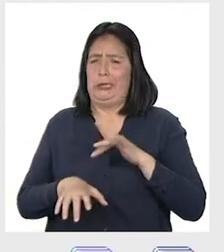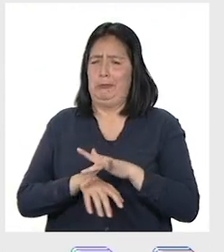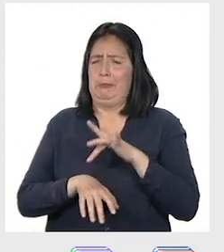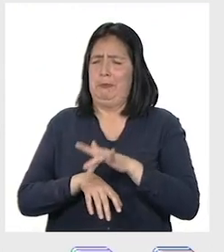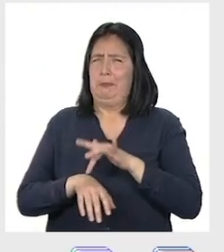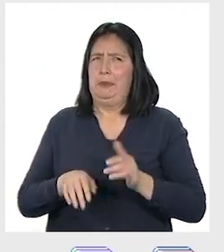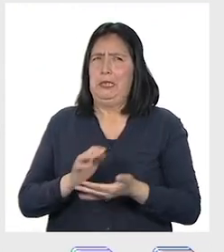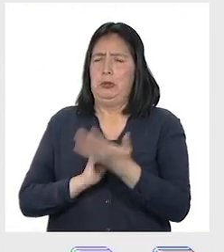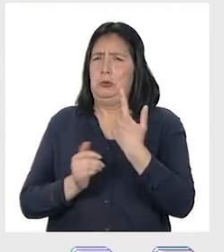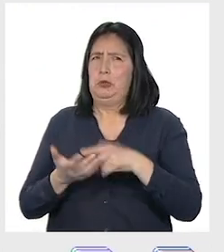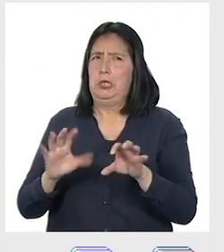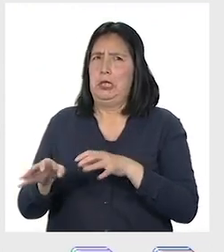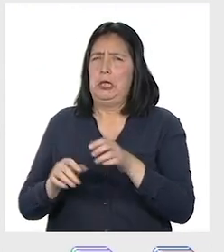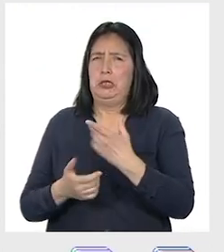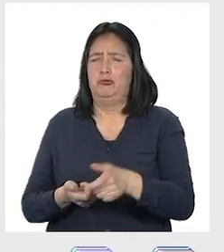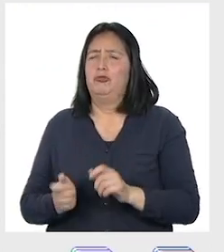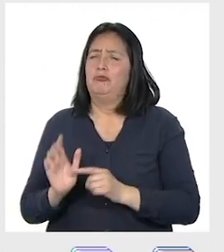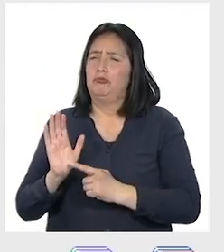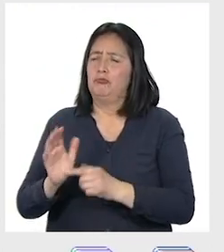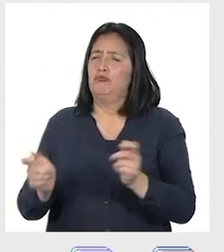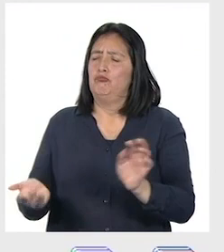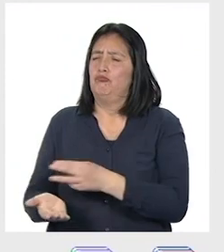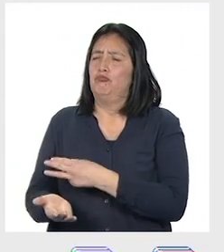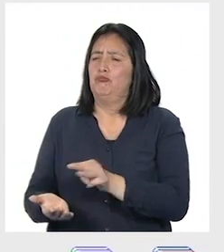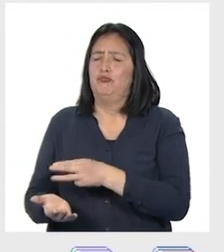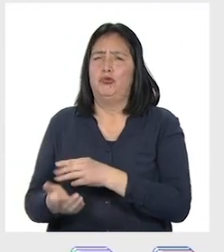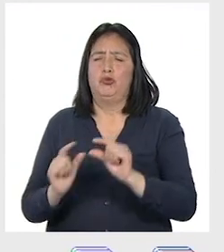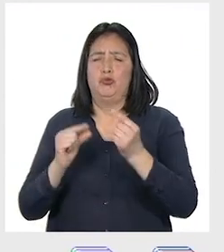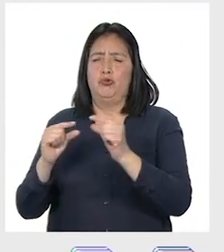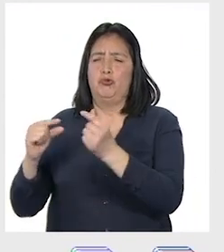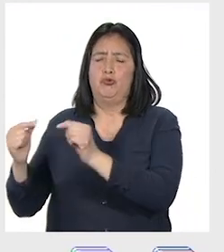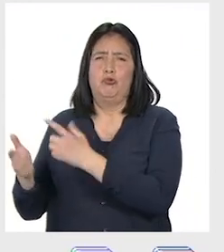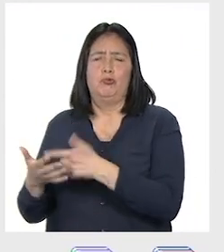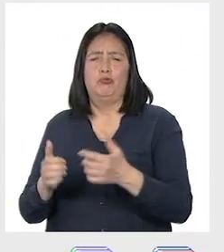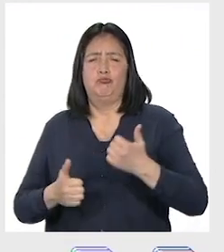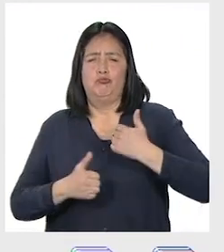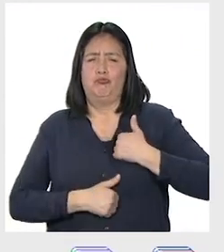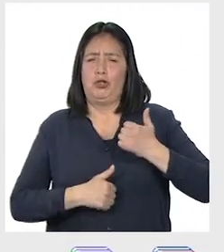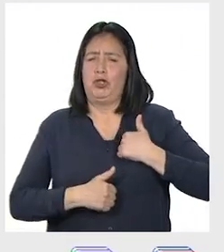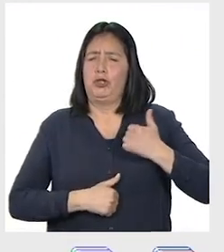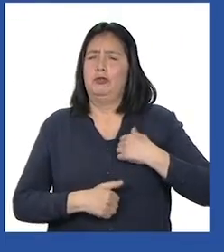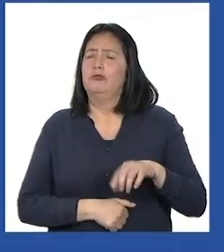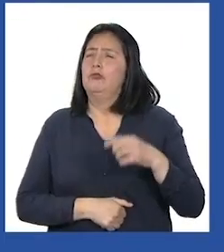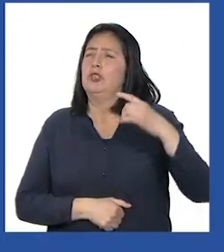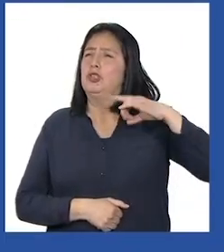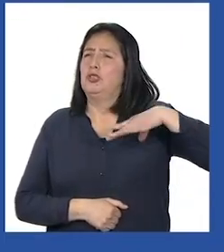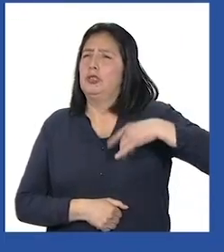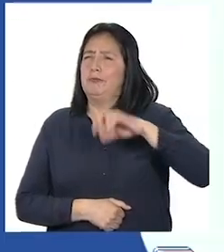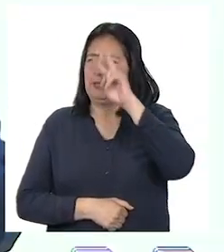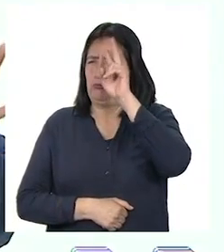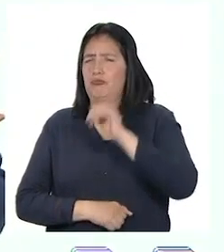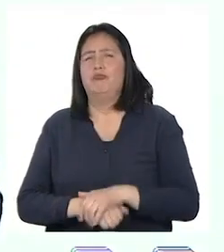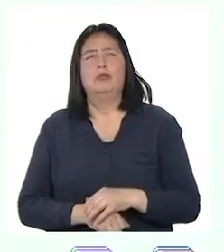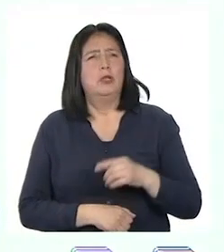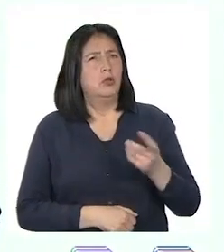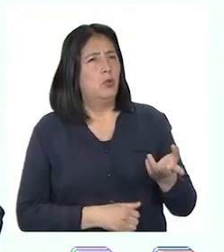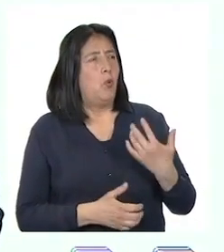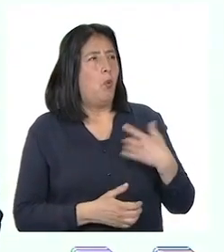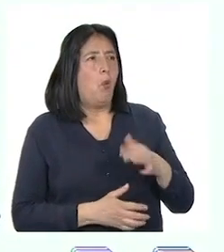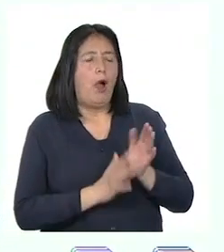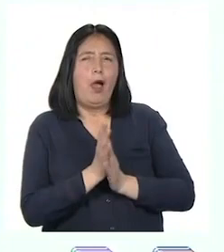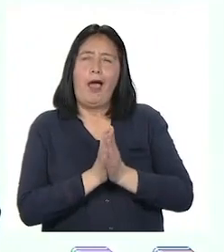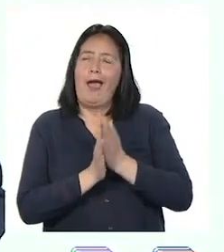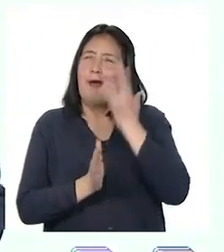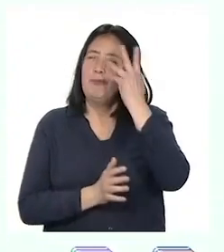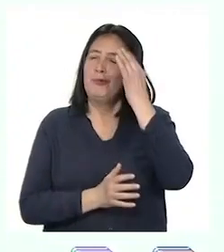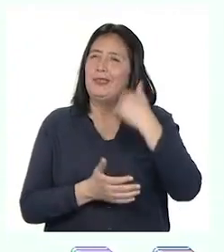temprano, se realiza la presentación musical de las bandas de los ejércitos de Chile y Perú. Debe ser muy